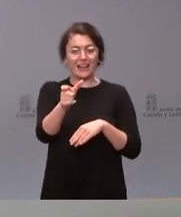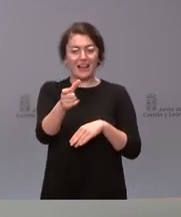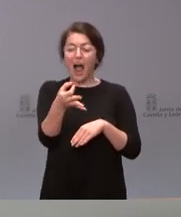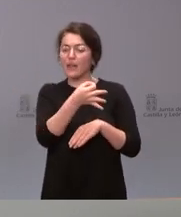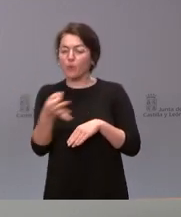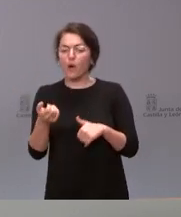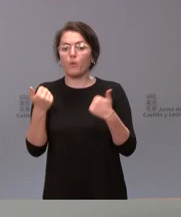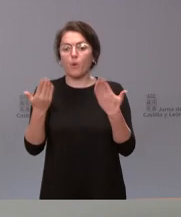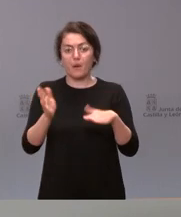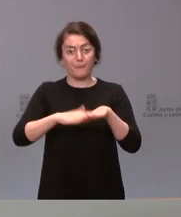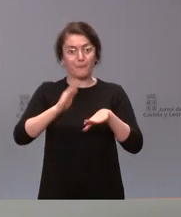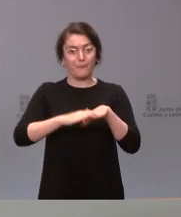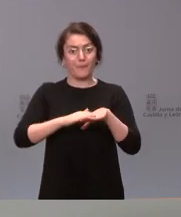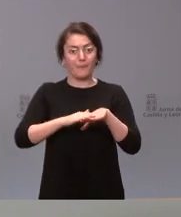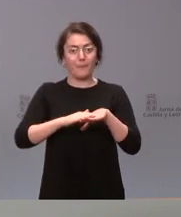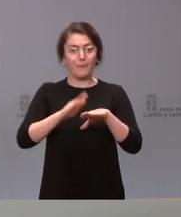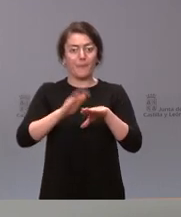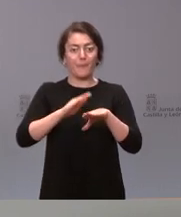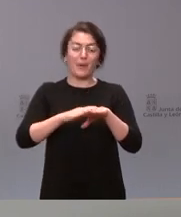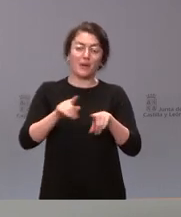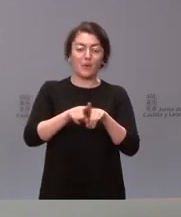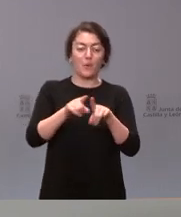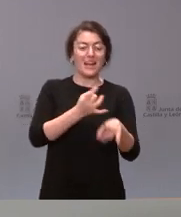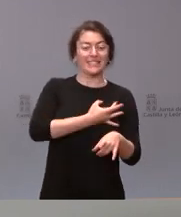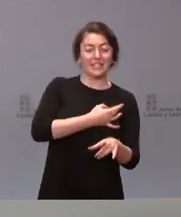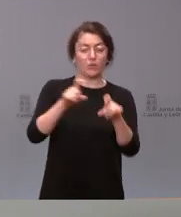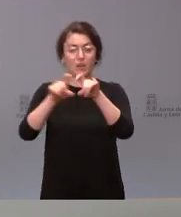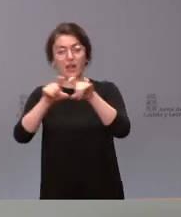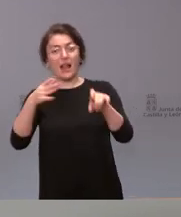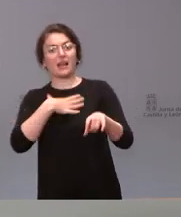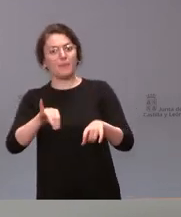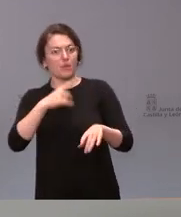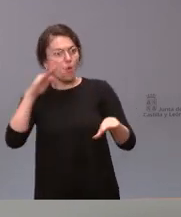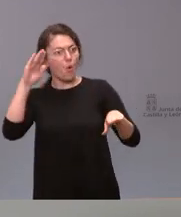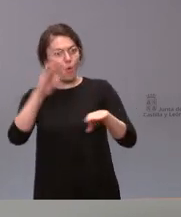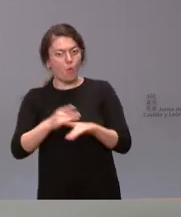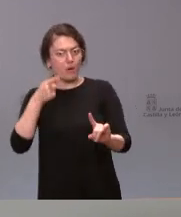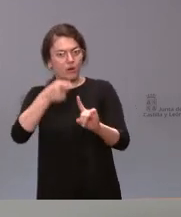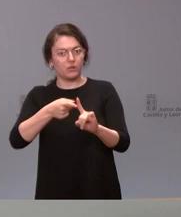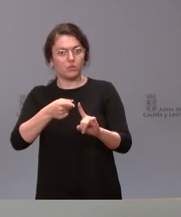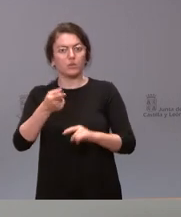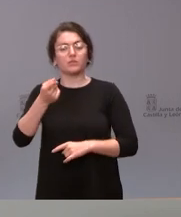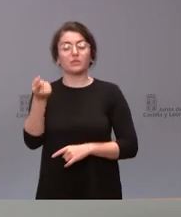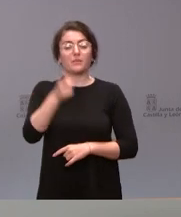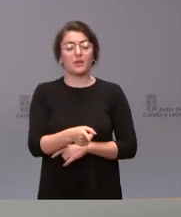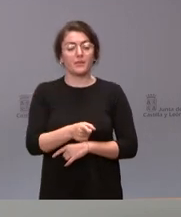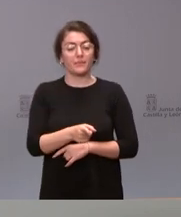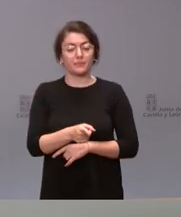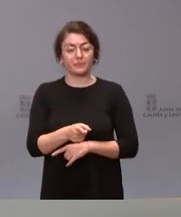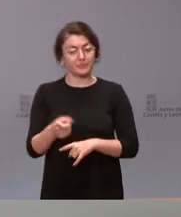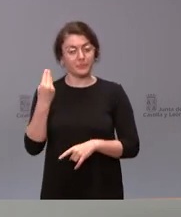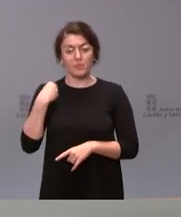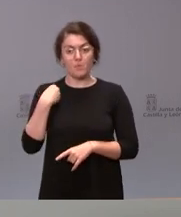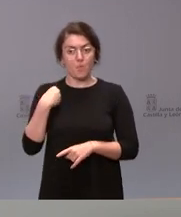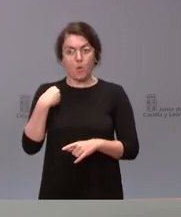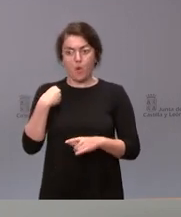para que los agentes sociales y económicos puedan cumplir sus finalidades. Y esto es plenamente comparativo también con manifestar nuestro deseo de que siga habiendo acuerdos